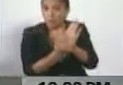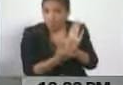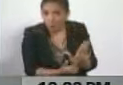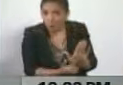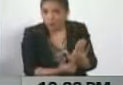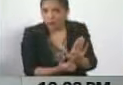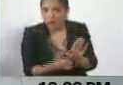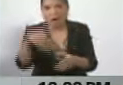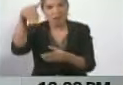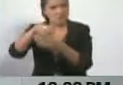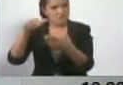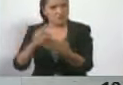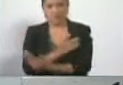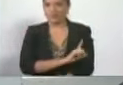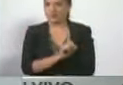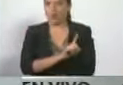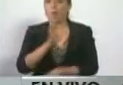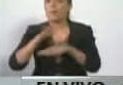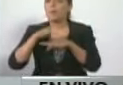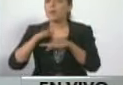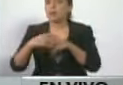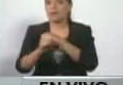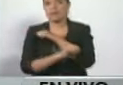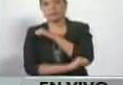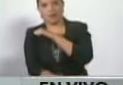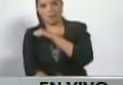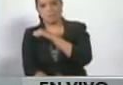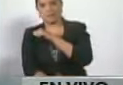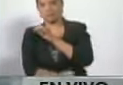referéndum no va por fraudulento. Jorge los convenció.